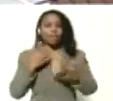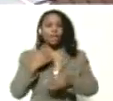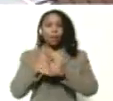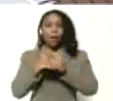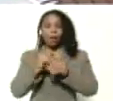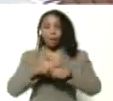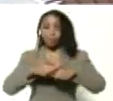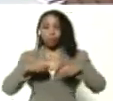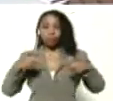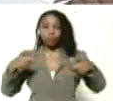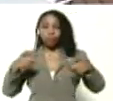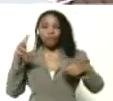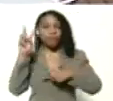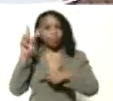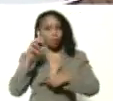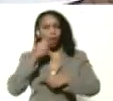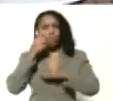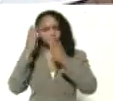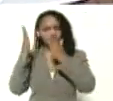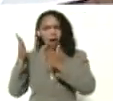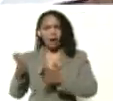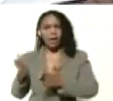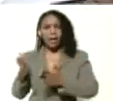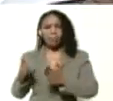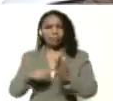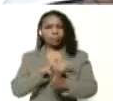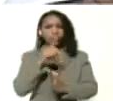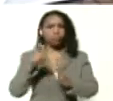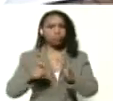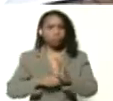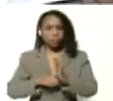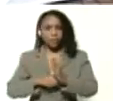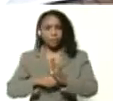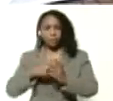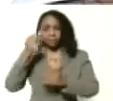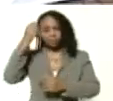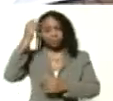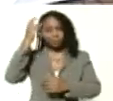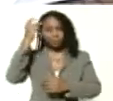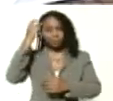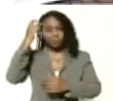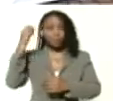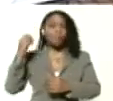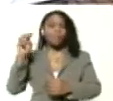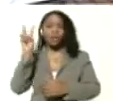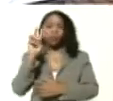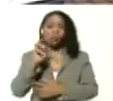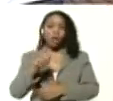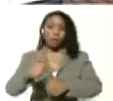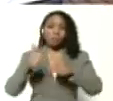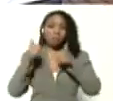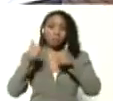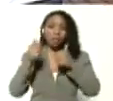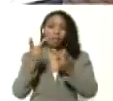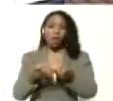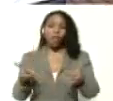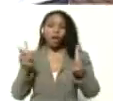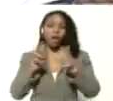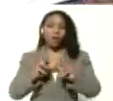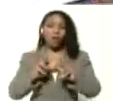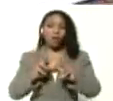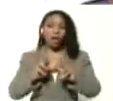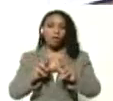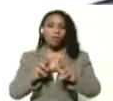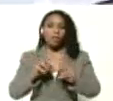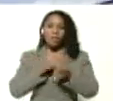mayoritaria absoluta y abrumadoramente mayoritaria es la Venezuela buena la Venezuela de los valores la Venezuela